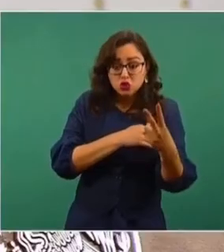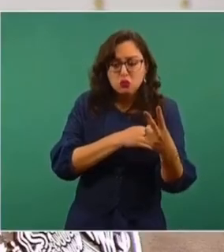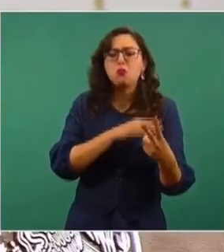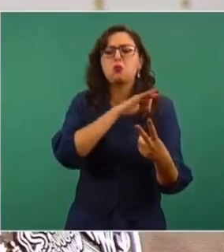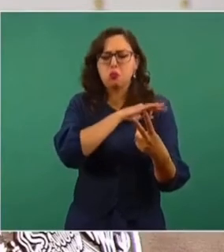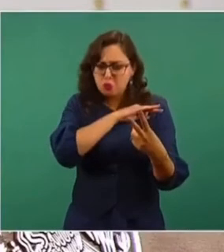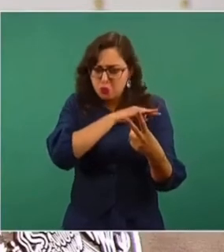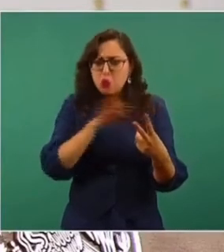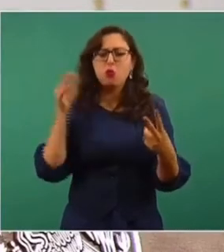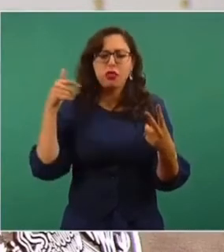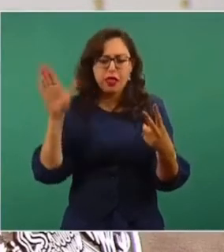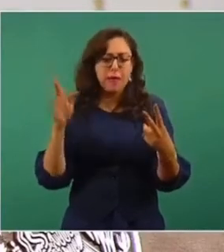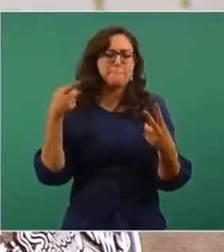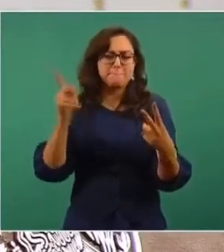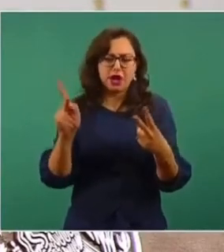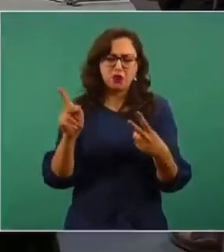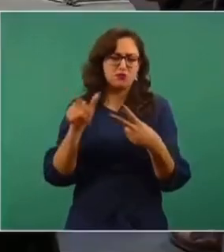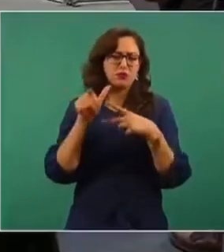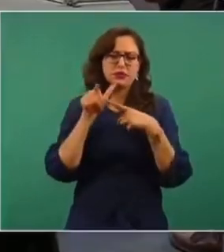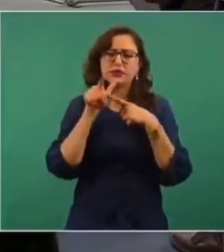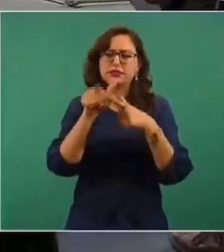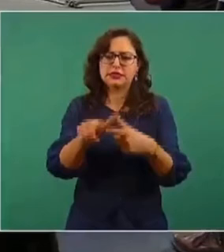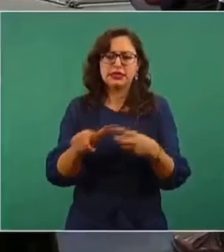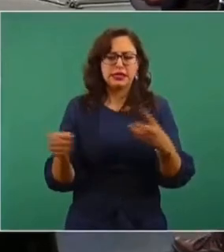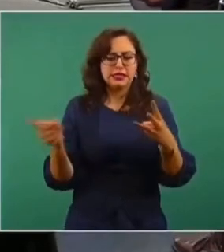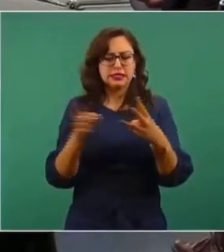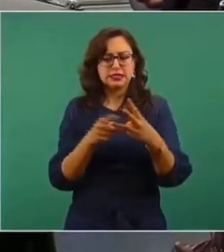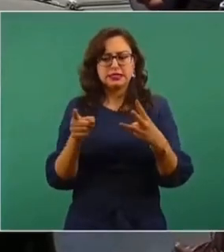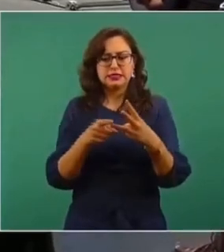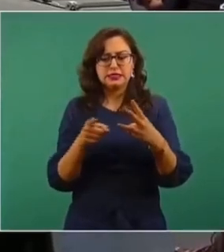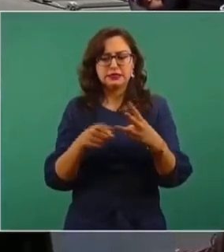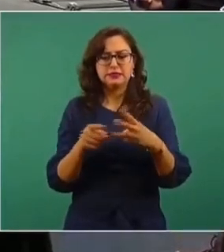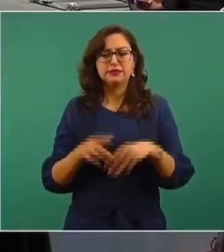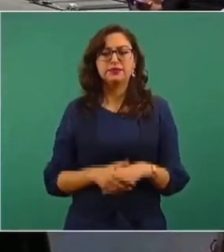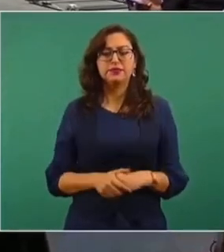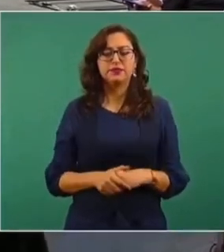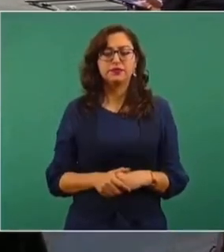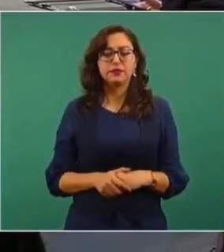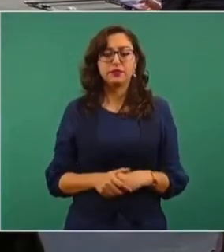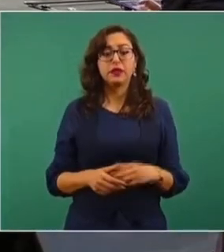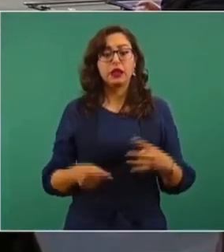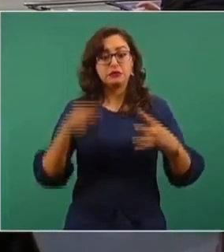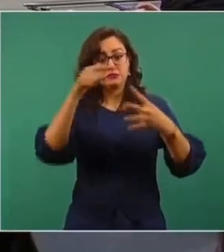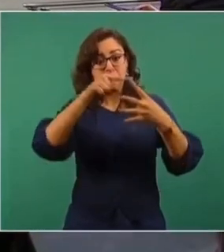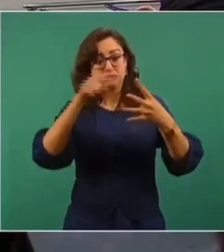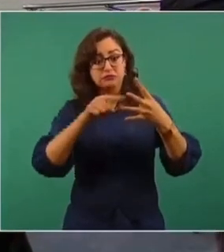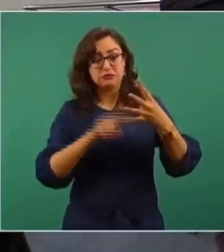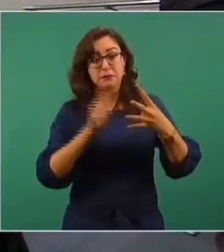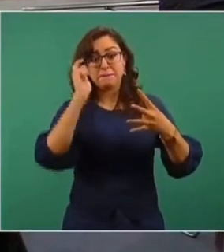esos términos. ¿Cuánto te ahorras? 350 mil dólares por cada una vez.